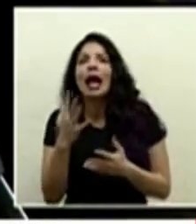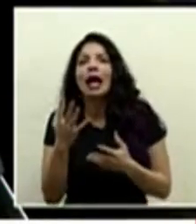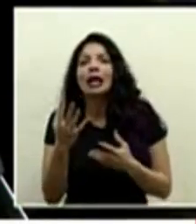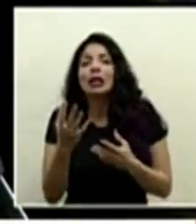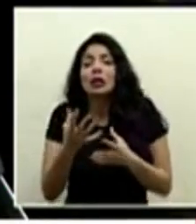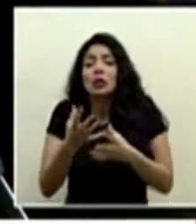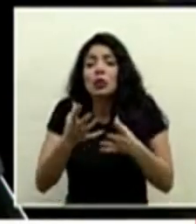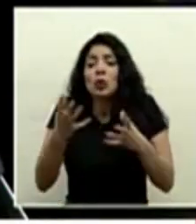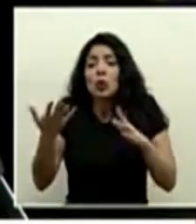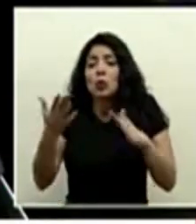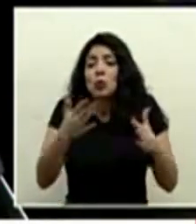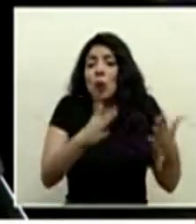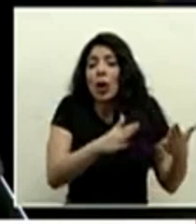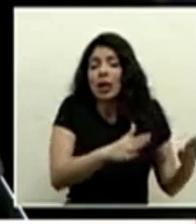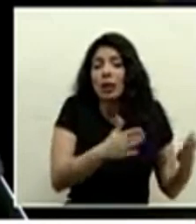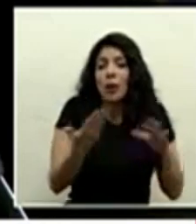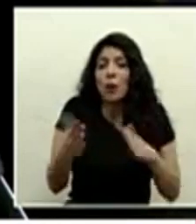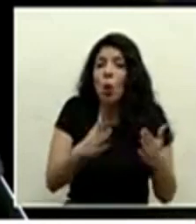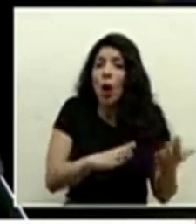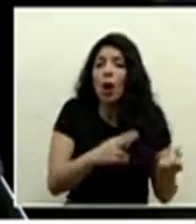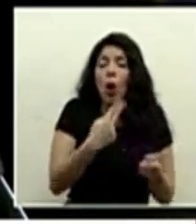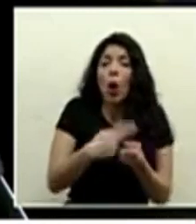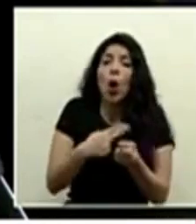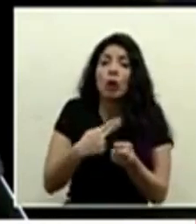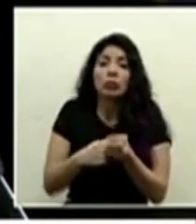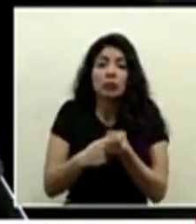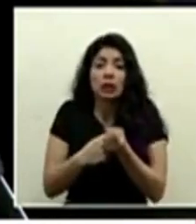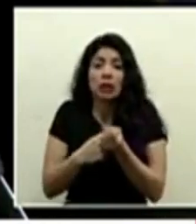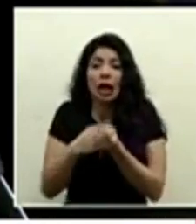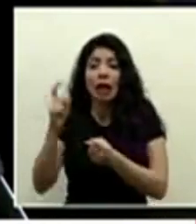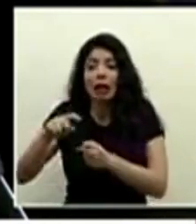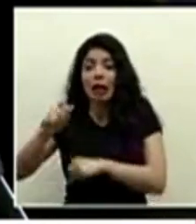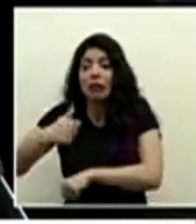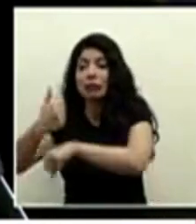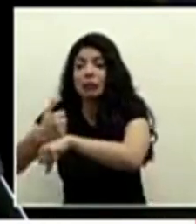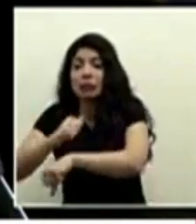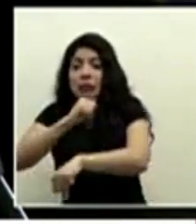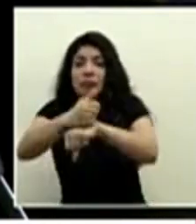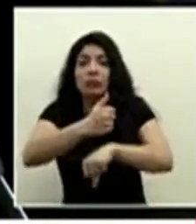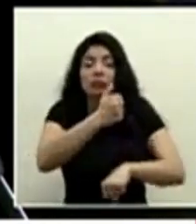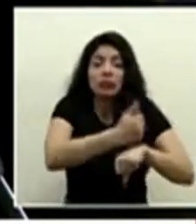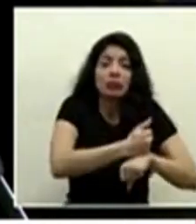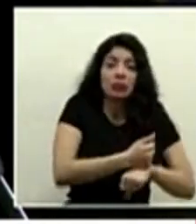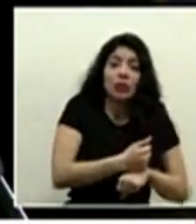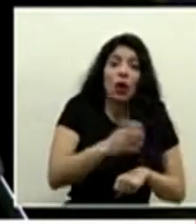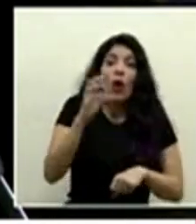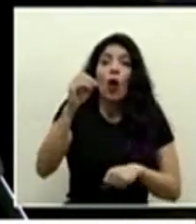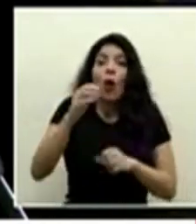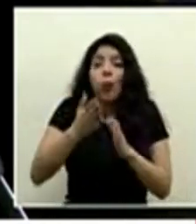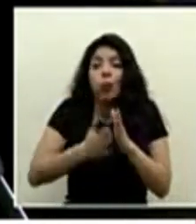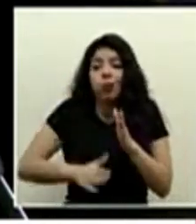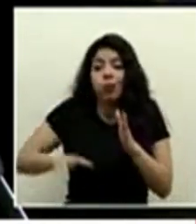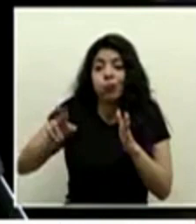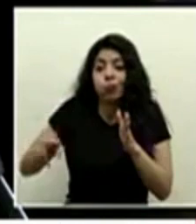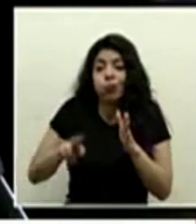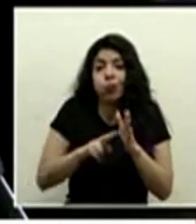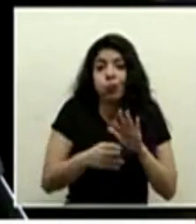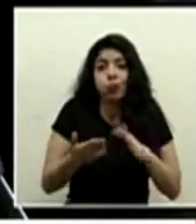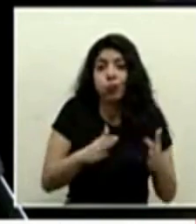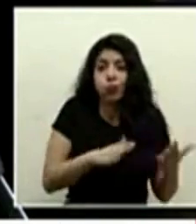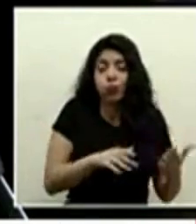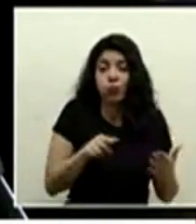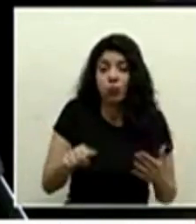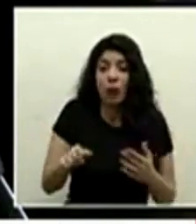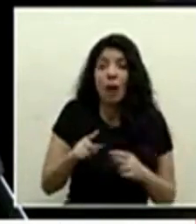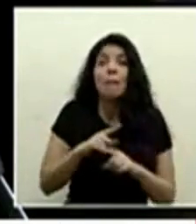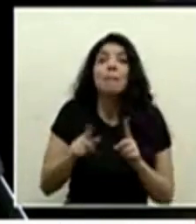muchísimas muchísimas muertes hospitales que sea necesario instalar en distintos puntos y hasta fosas comunes si es algo que por